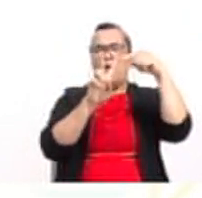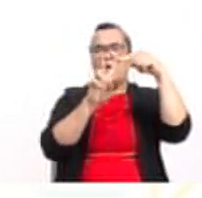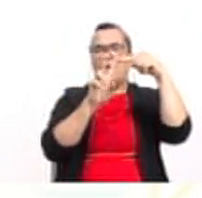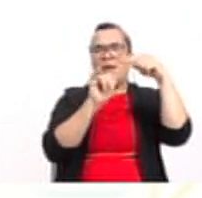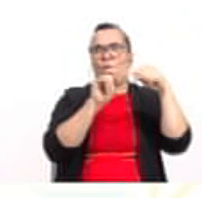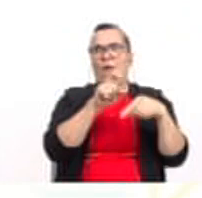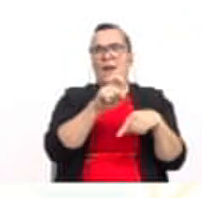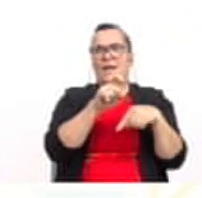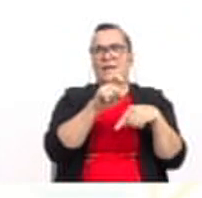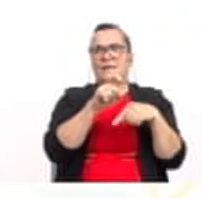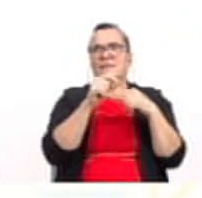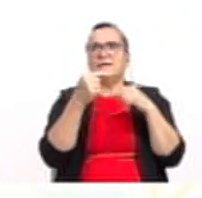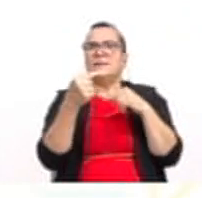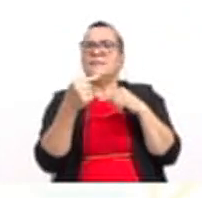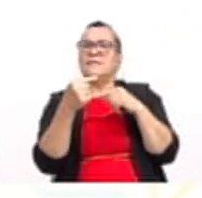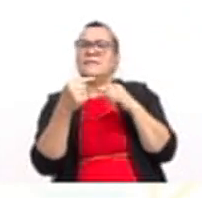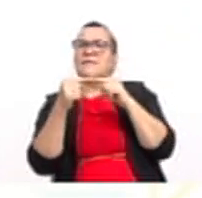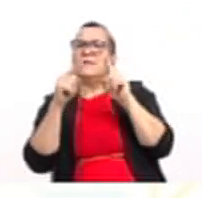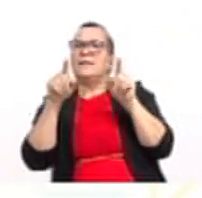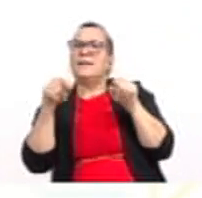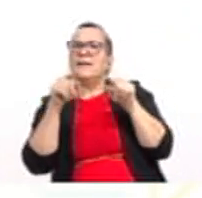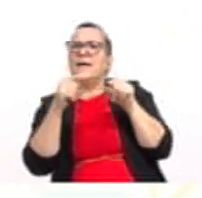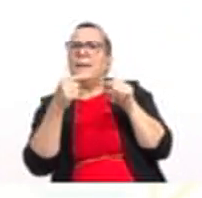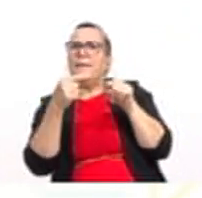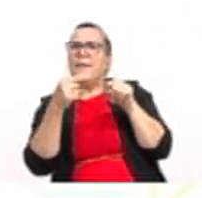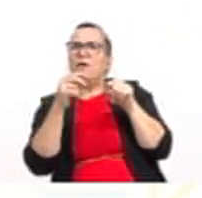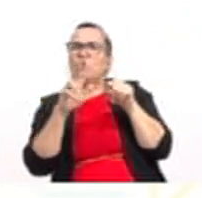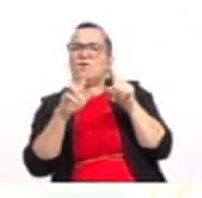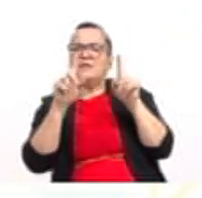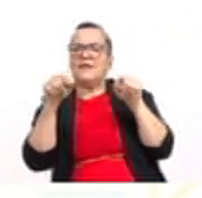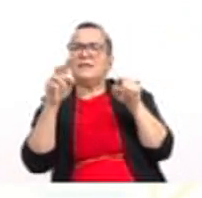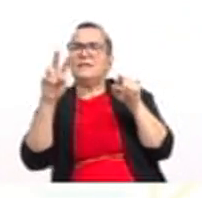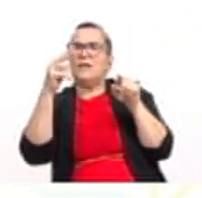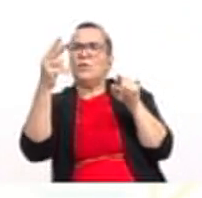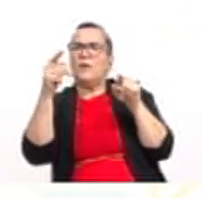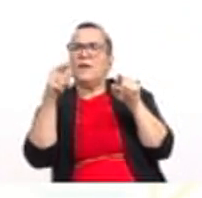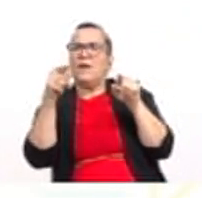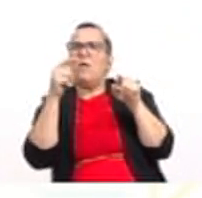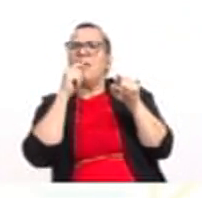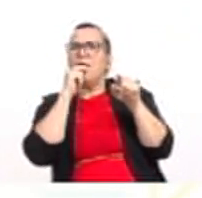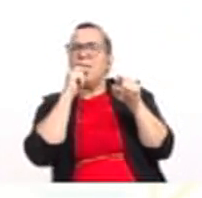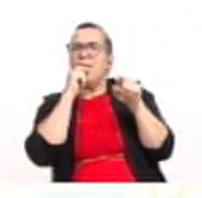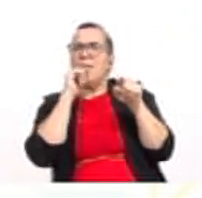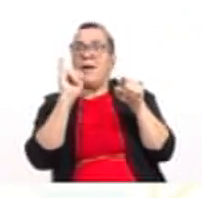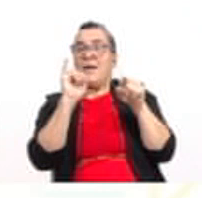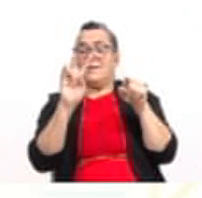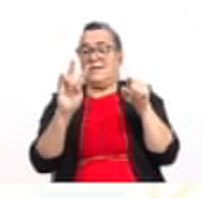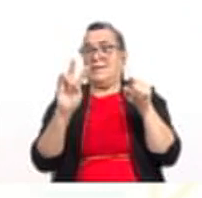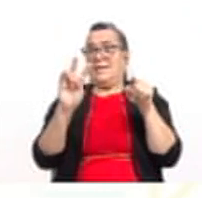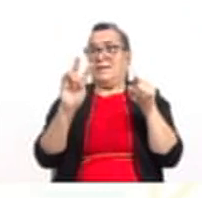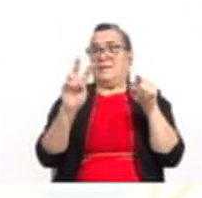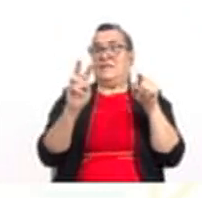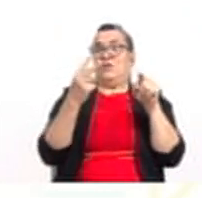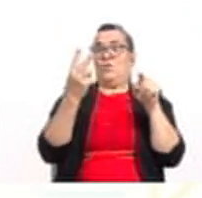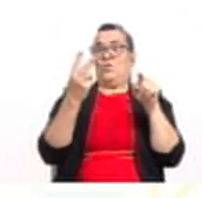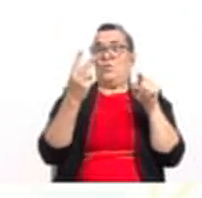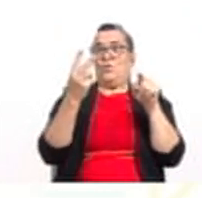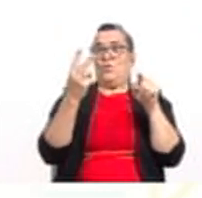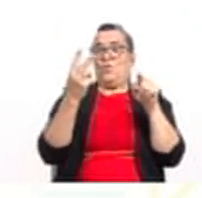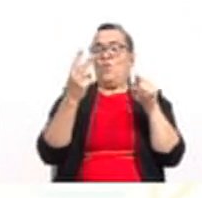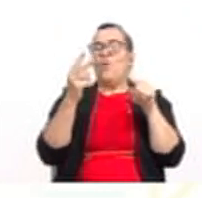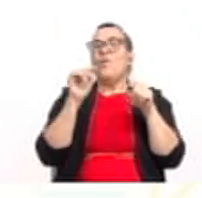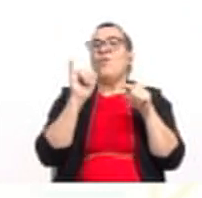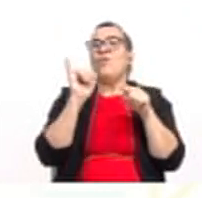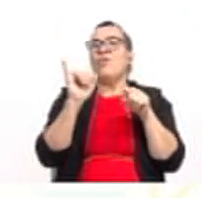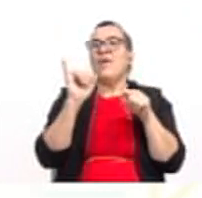término del trinomio, observemos que es menos 3 al cuadrado. Entonces, este va a ser el segundo término del cuadrado perfecto.